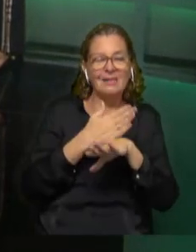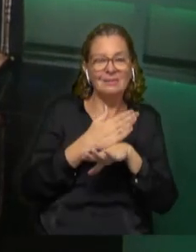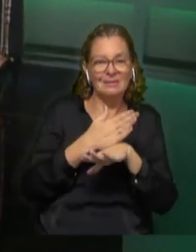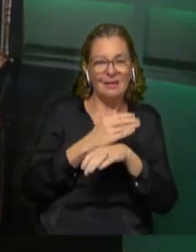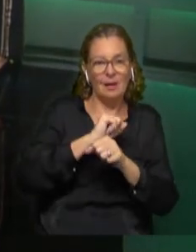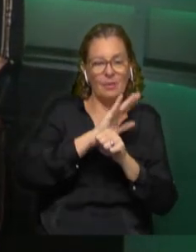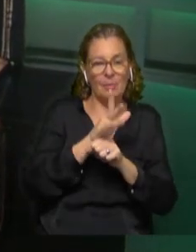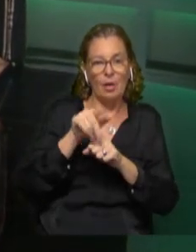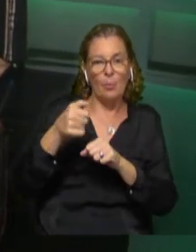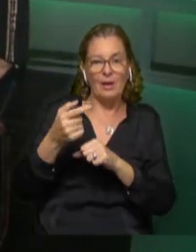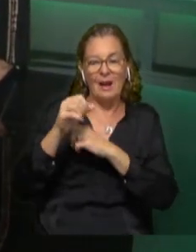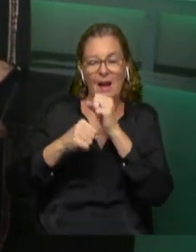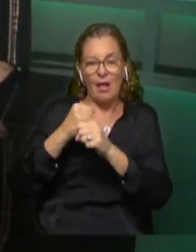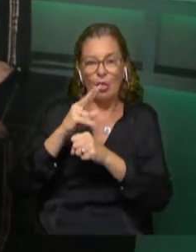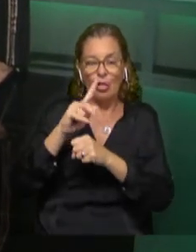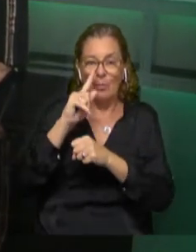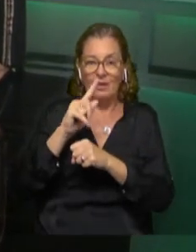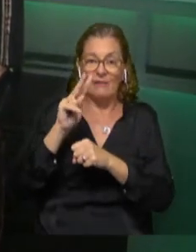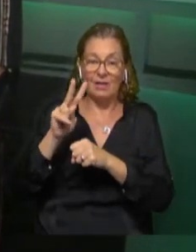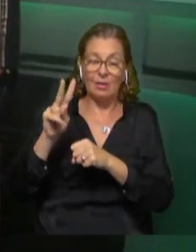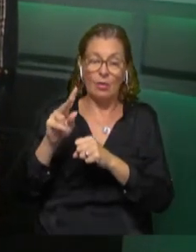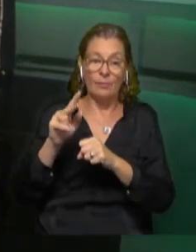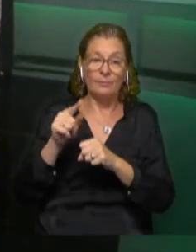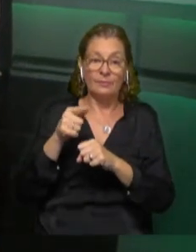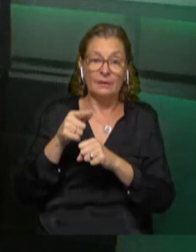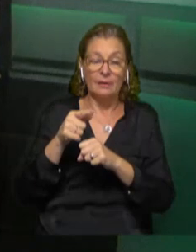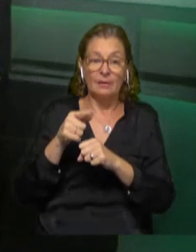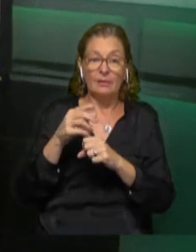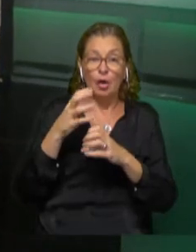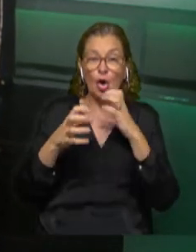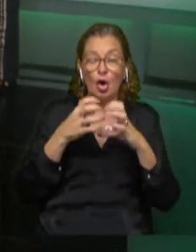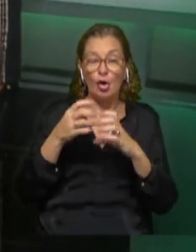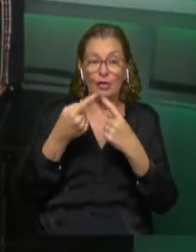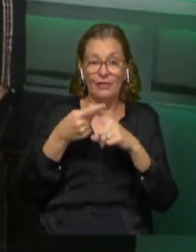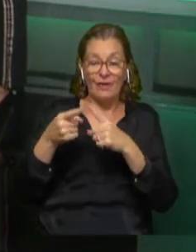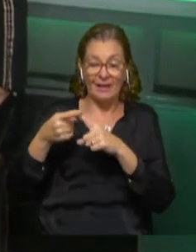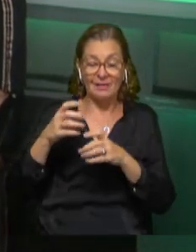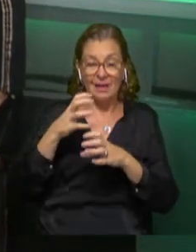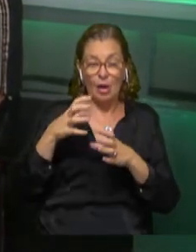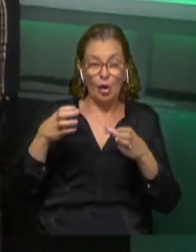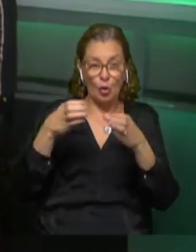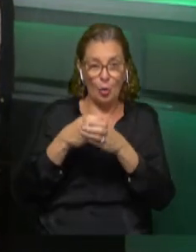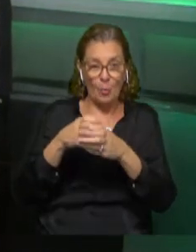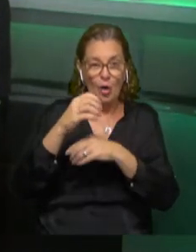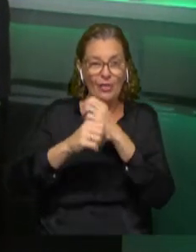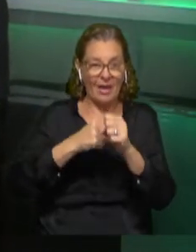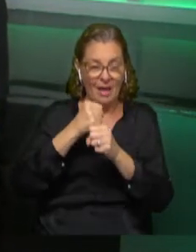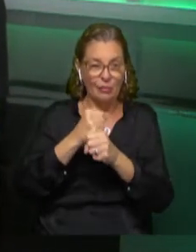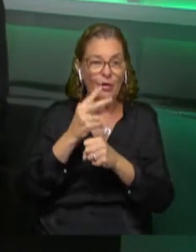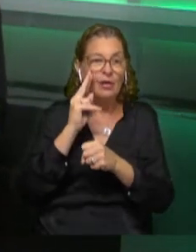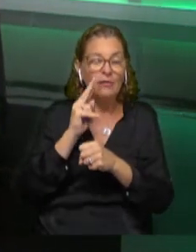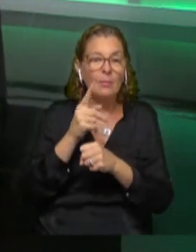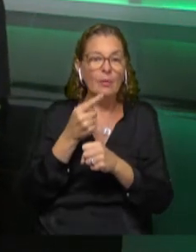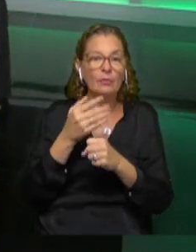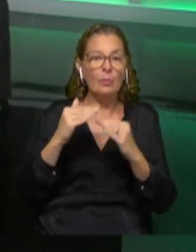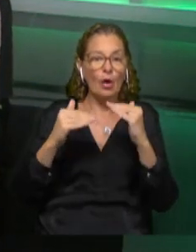año 2022, con el balance del año cerrado. Y lo que tenemos en colorcito son los distintos grupos de edades. Y lo que podemos apreciar a partir